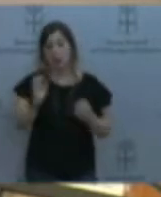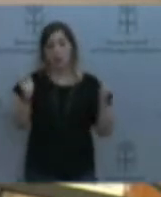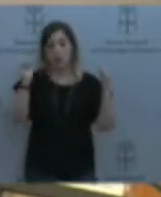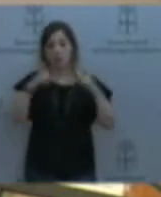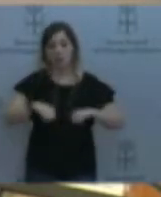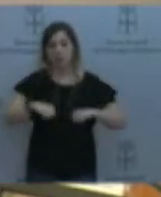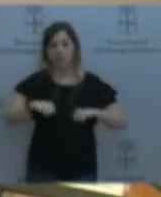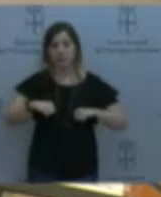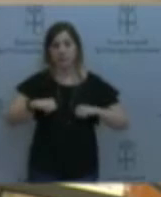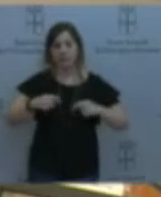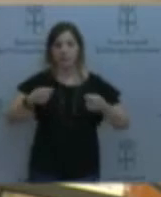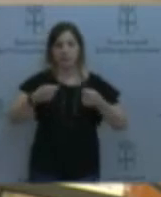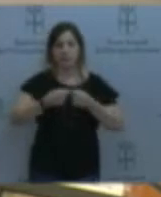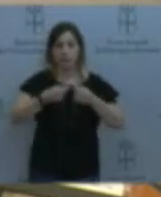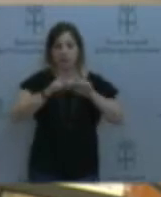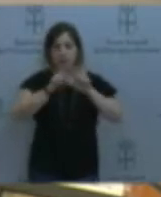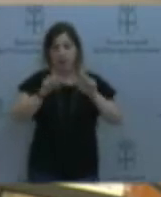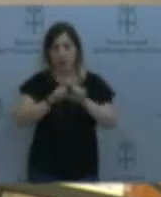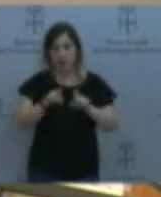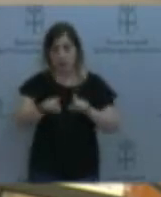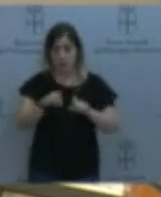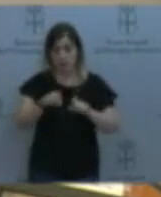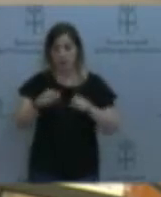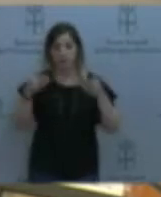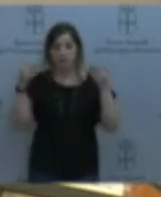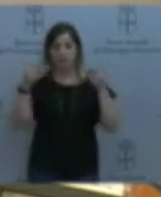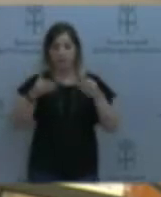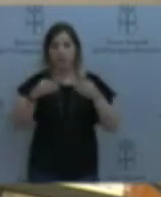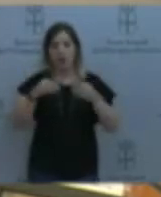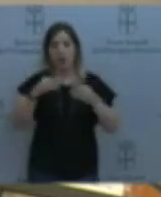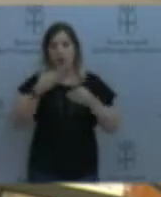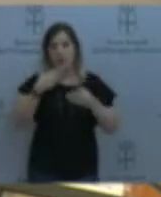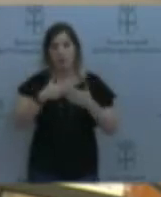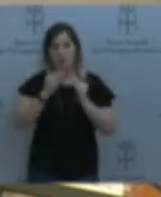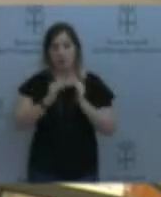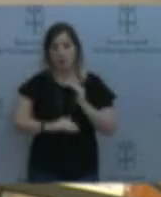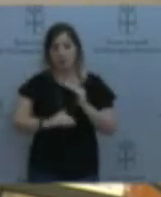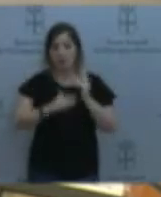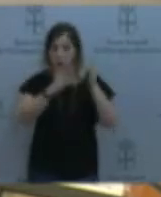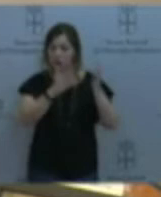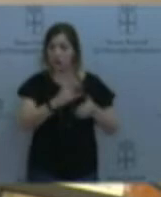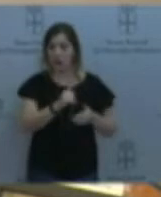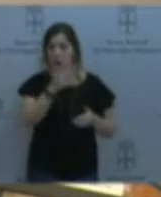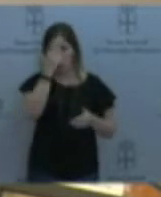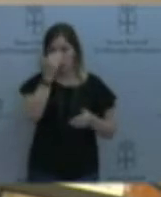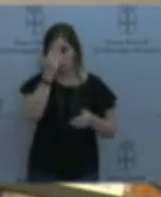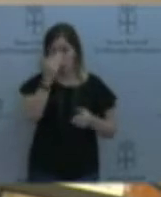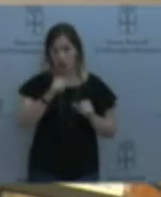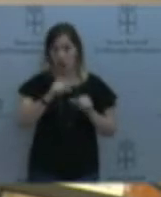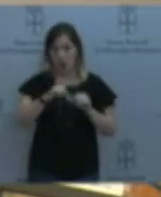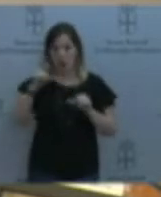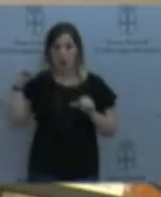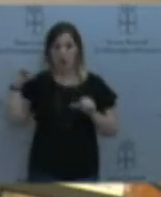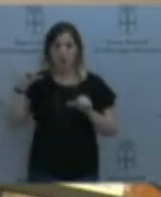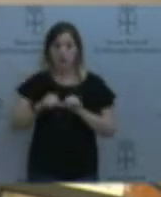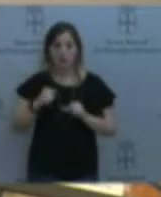atención a menas. Tiene usted a su disposición la memoria de la actividad del instituto para